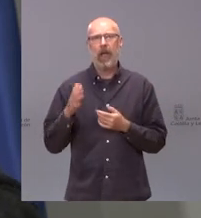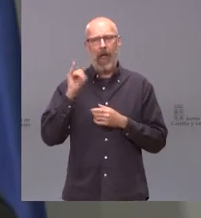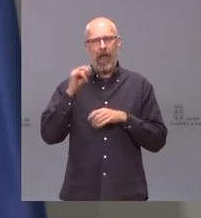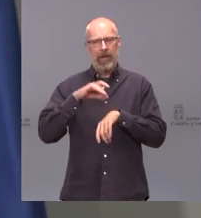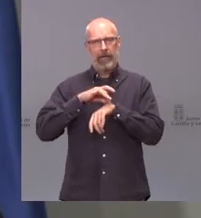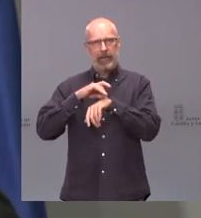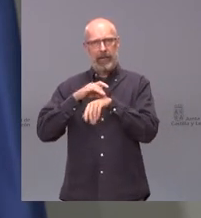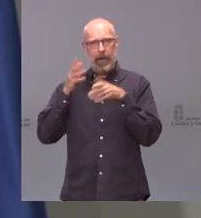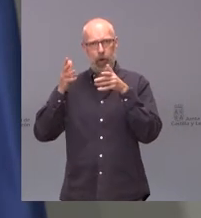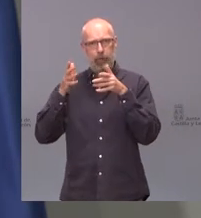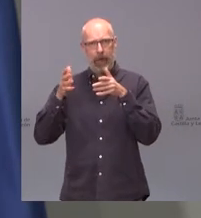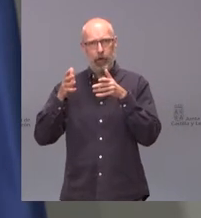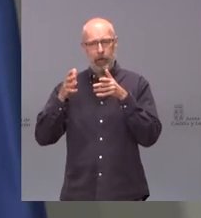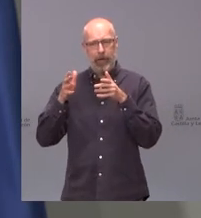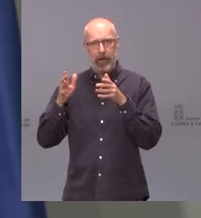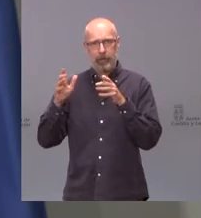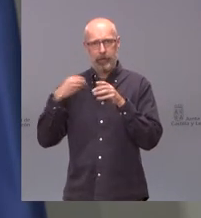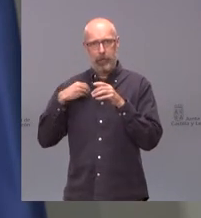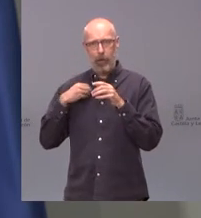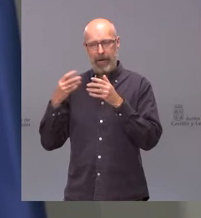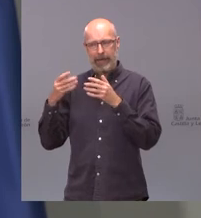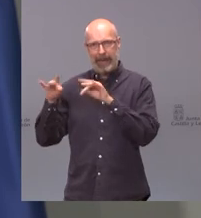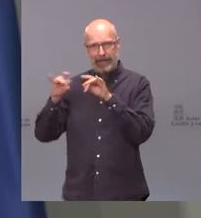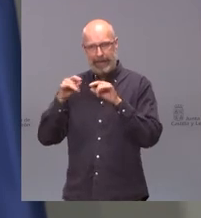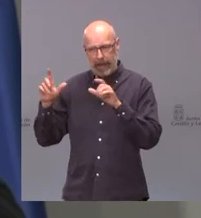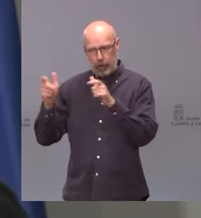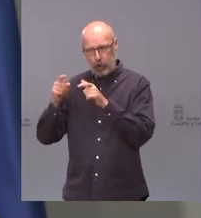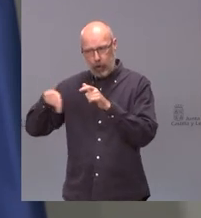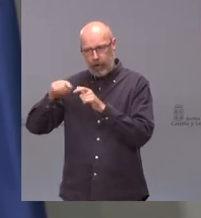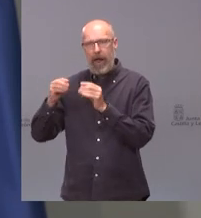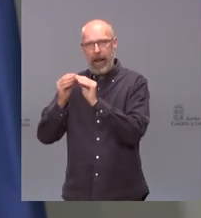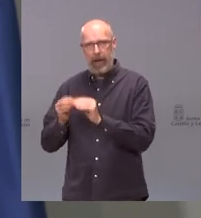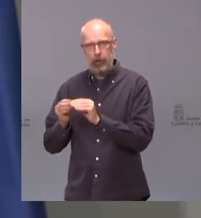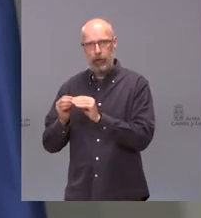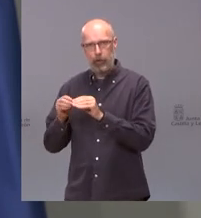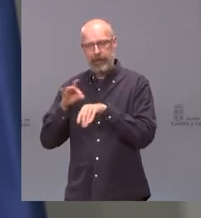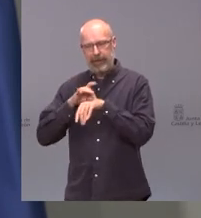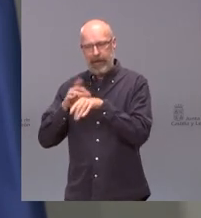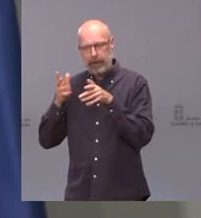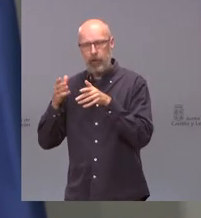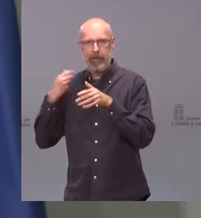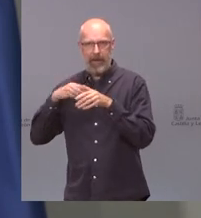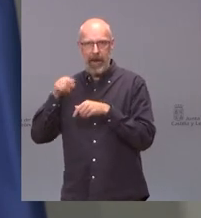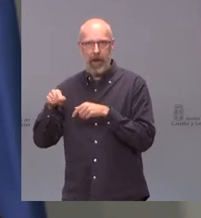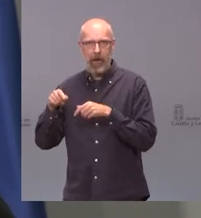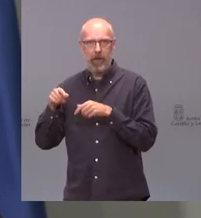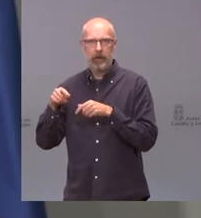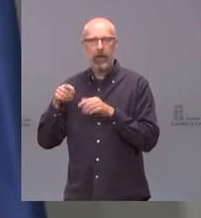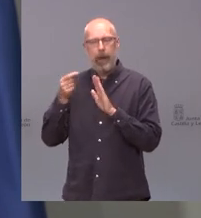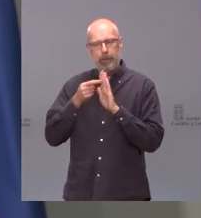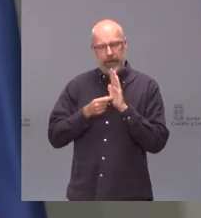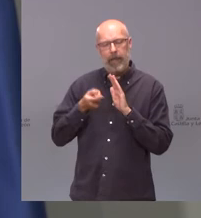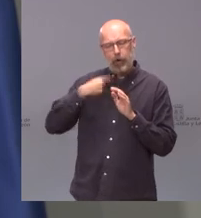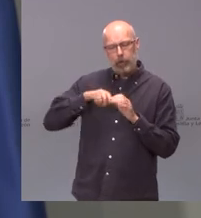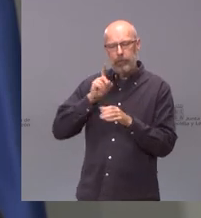el interterritorial sobre restricciones que estamos trabajando desde el principio nosotros estamos trabajando en estas medidas desde el principio bueno me puede